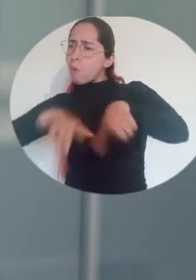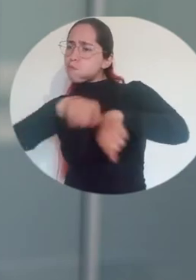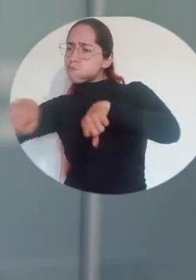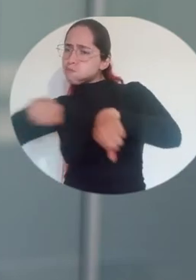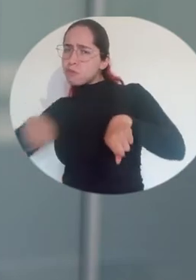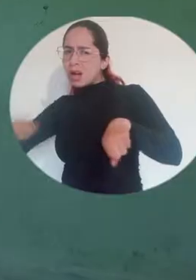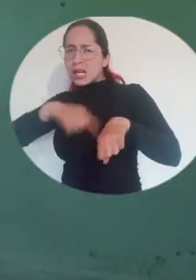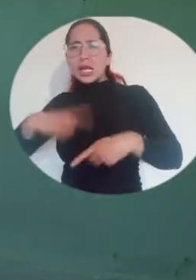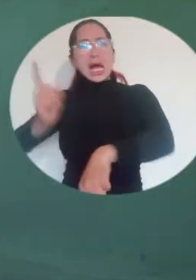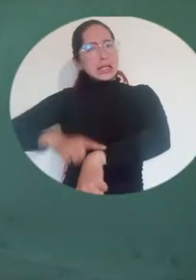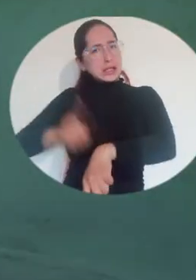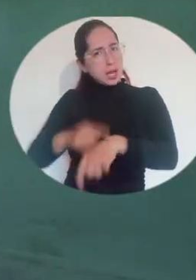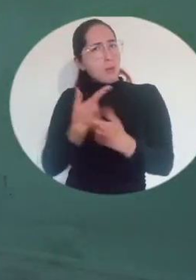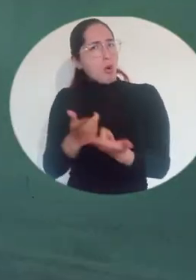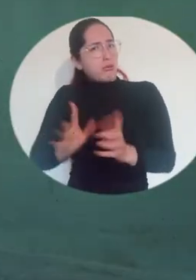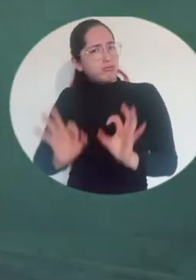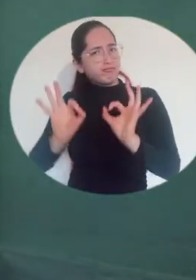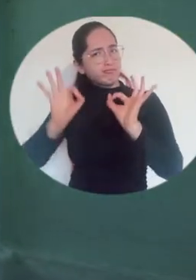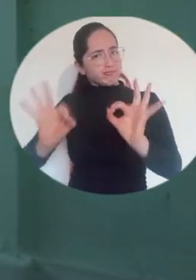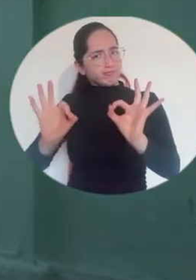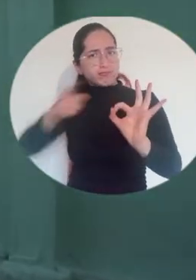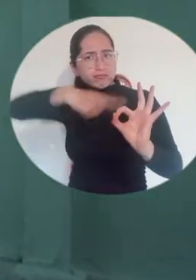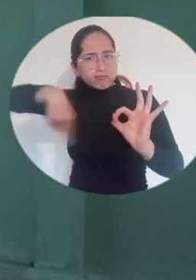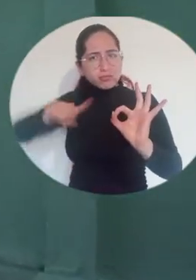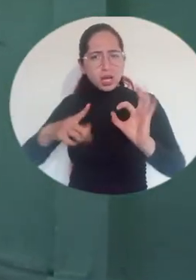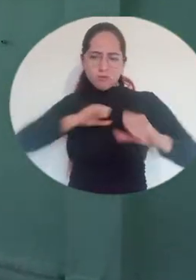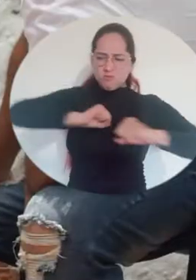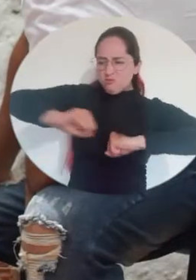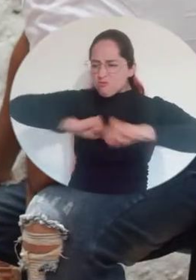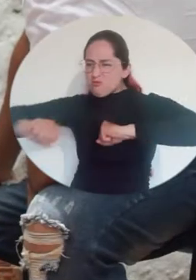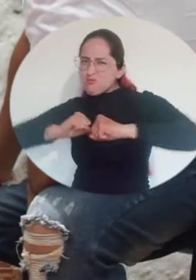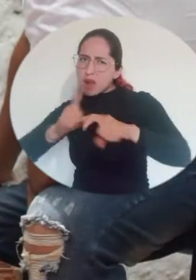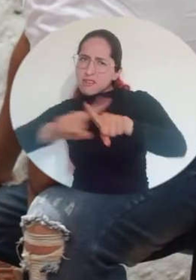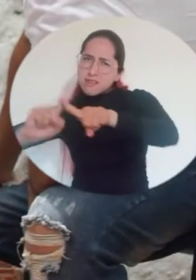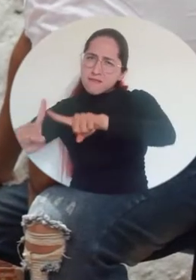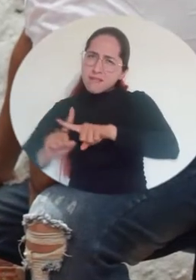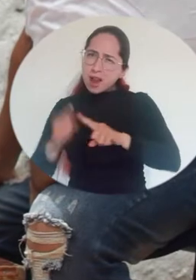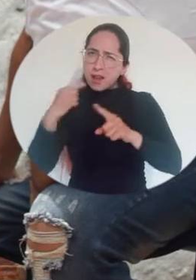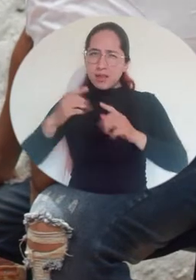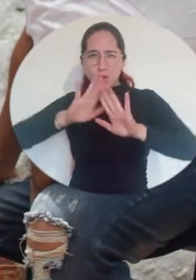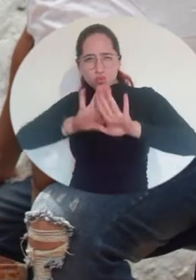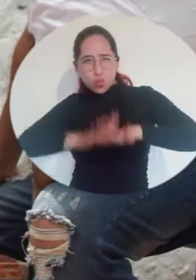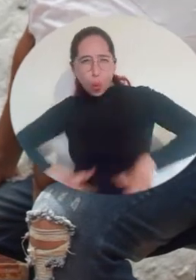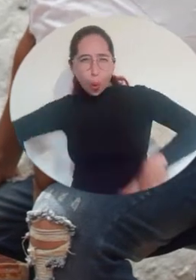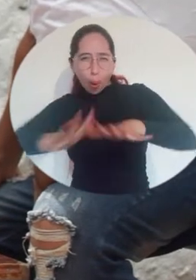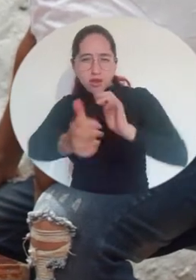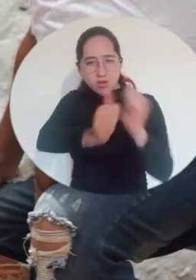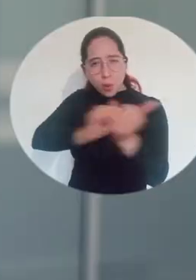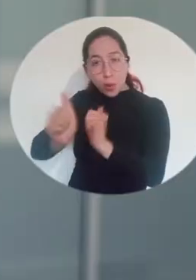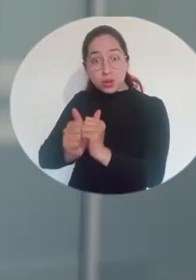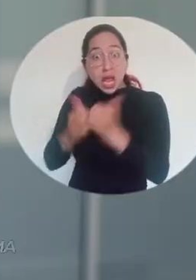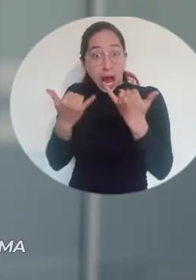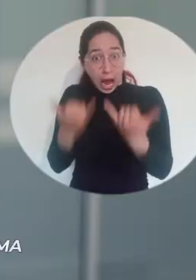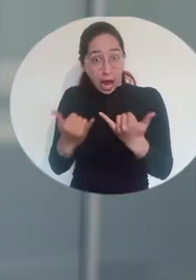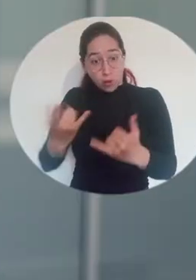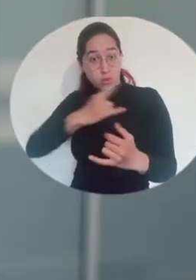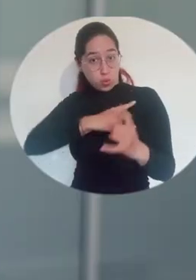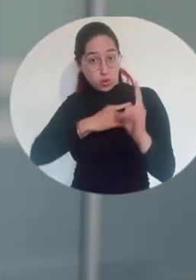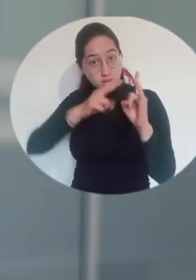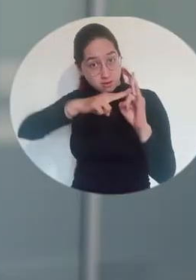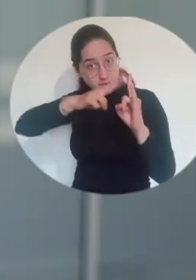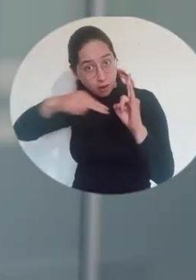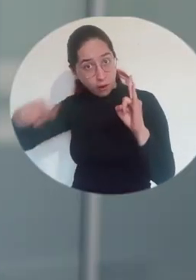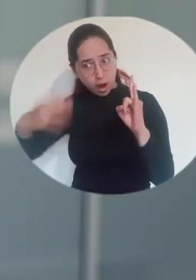ellos logren tener tiempo libre de calidad, para que logren desempeñarse en diferentes áreas deportivas. En esta oportunidad, la